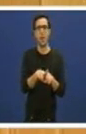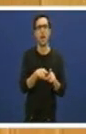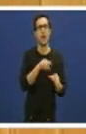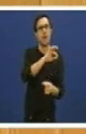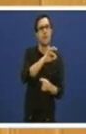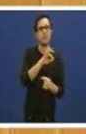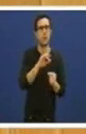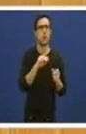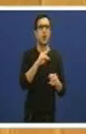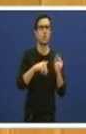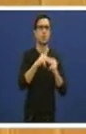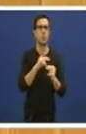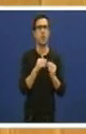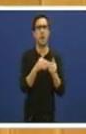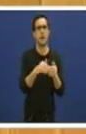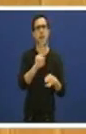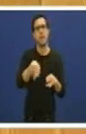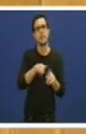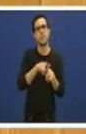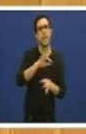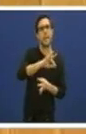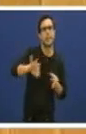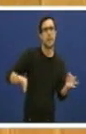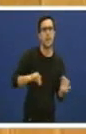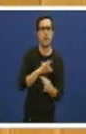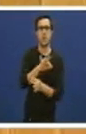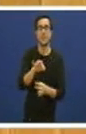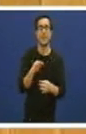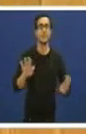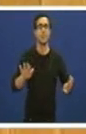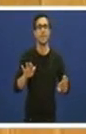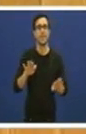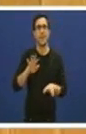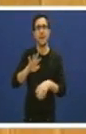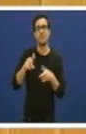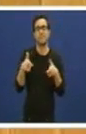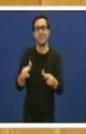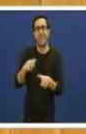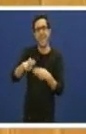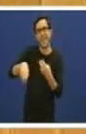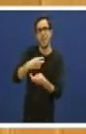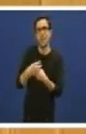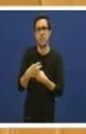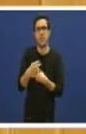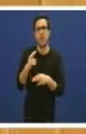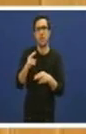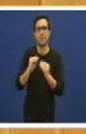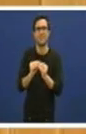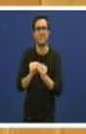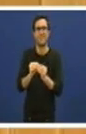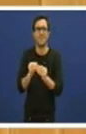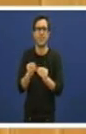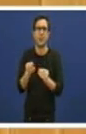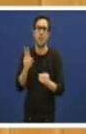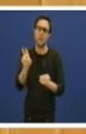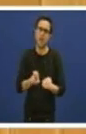tanto, a reparación serviría precisamente para atender toda esa desocupación dando se producirá